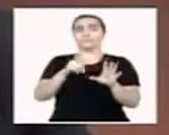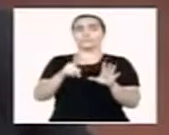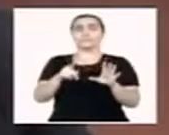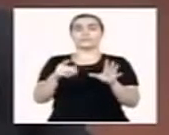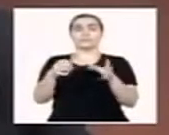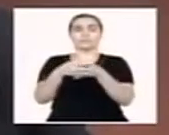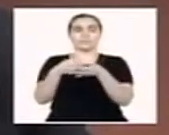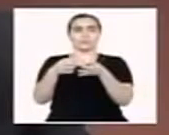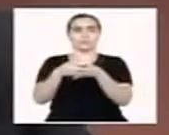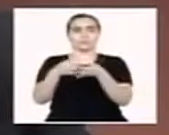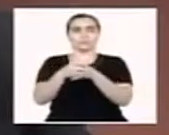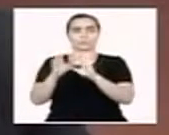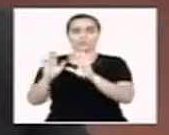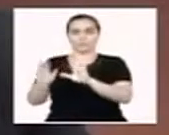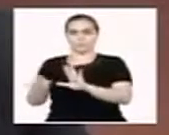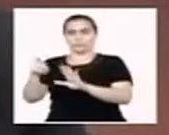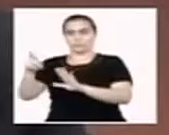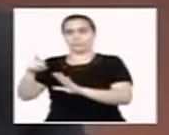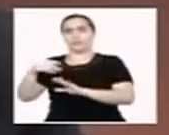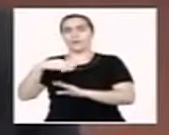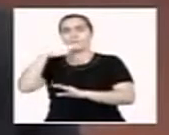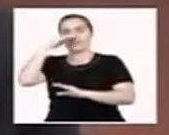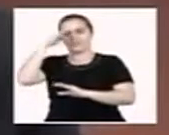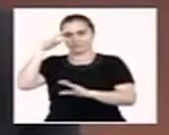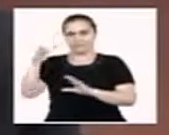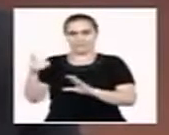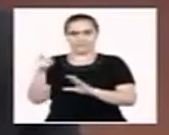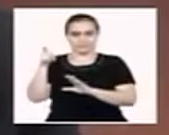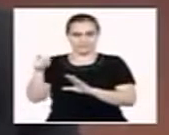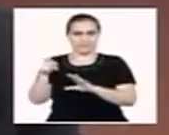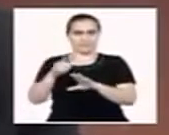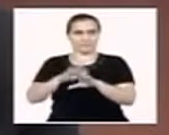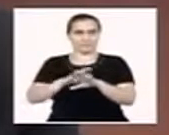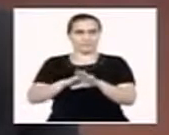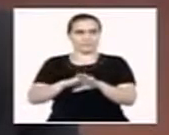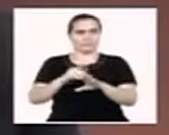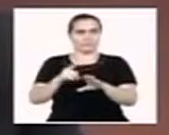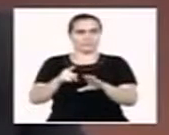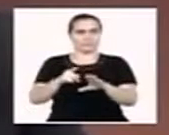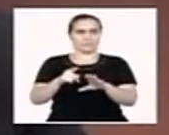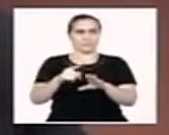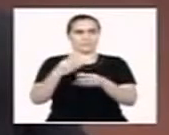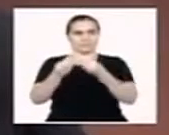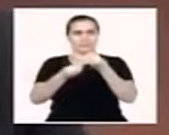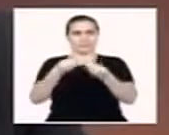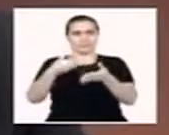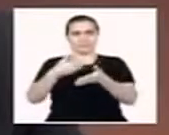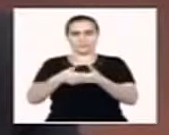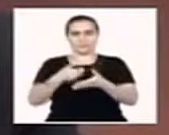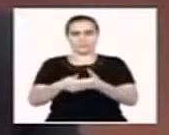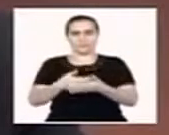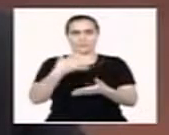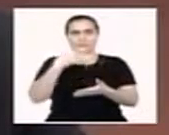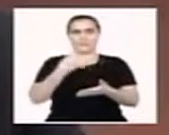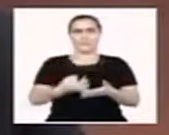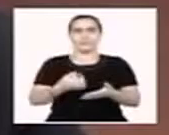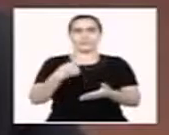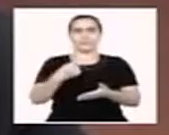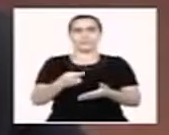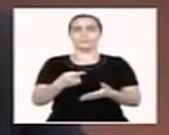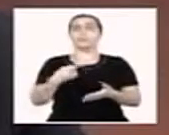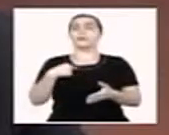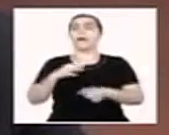Agrupación de Fuerzas Especiales Urbanas de Medellín, realizó, y lo que se probó en este proceso es que se dieron